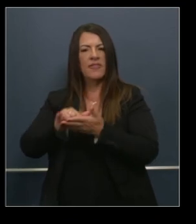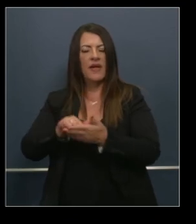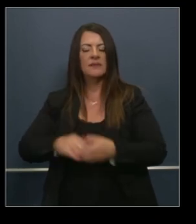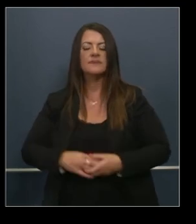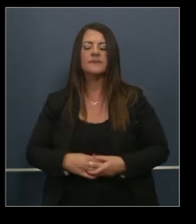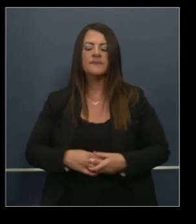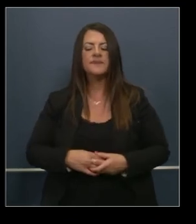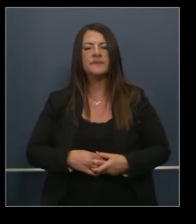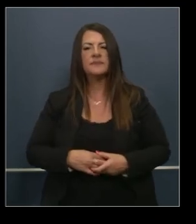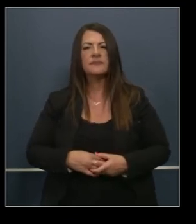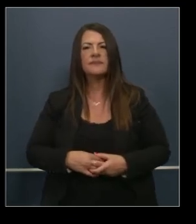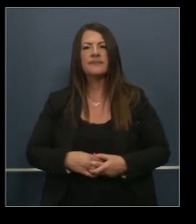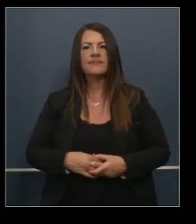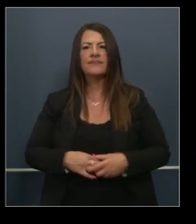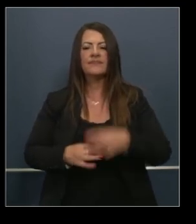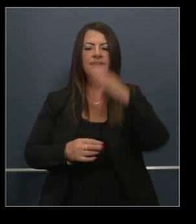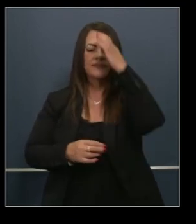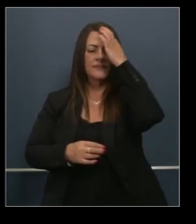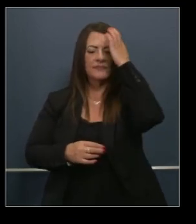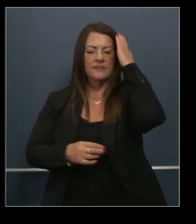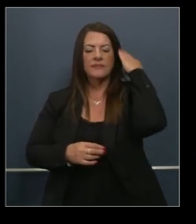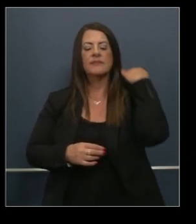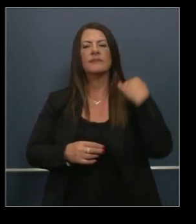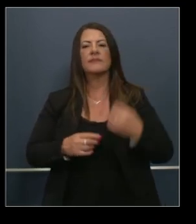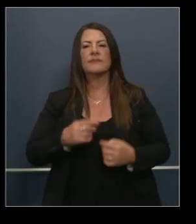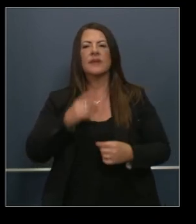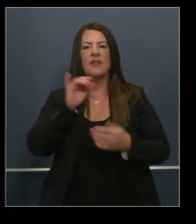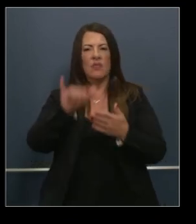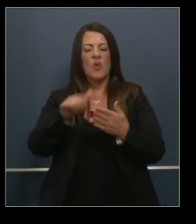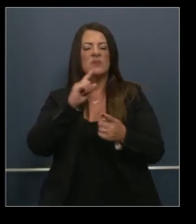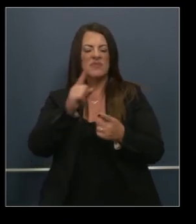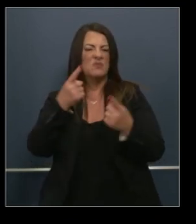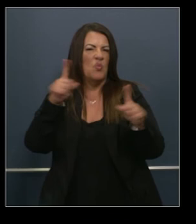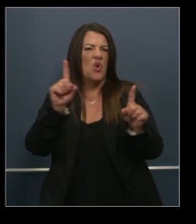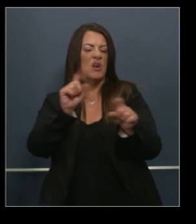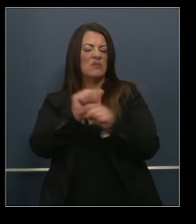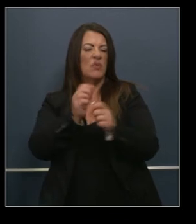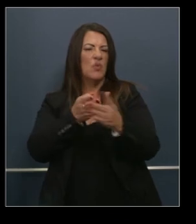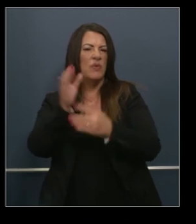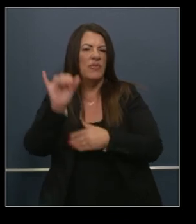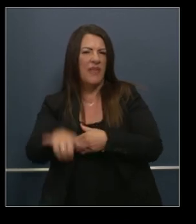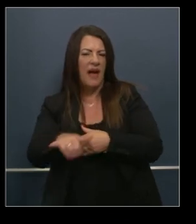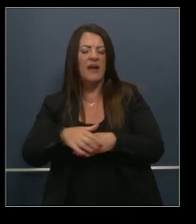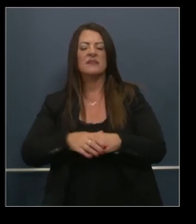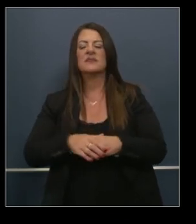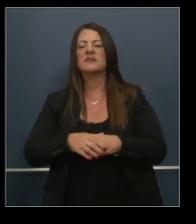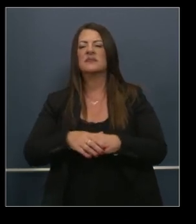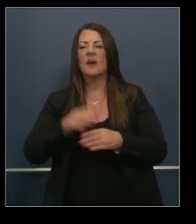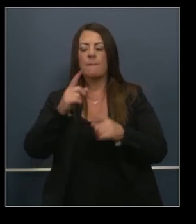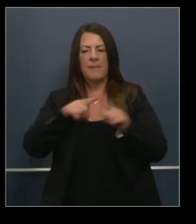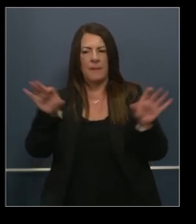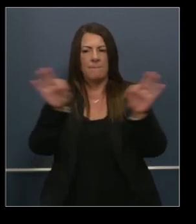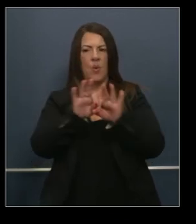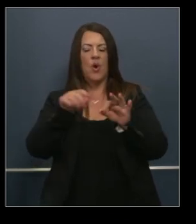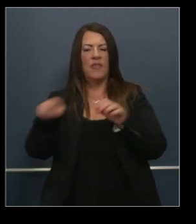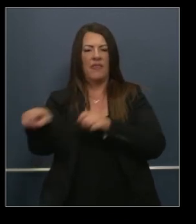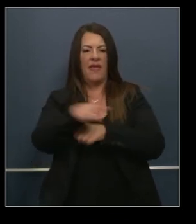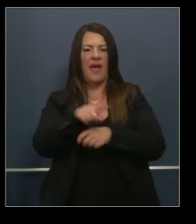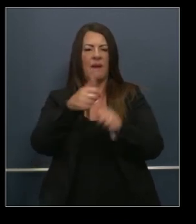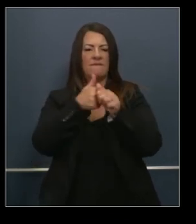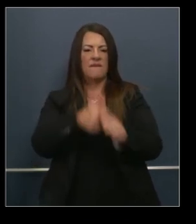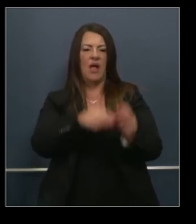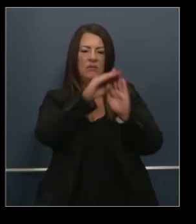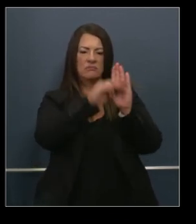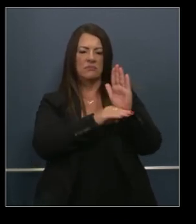aprendizaje en grupo como dije esto es algo que se está tratando de resolver con las pautas y